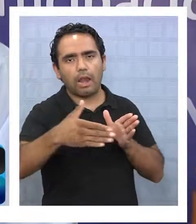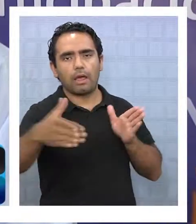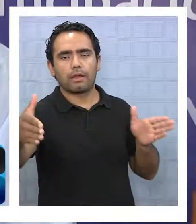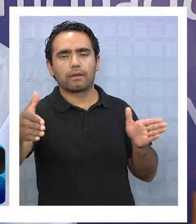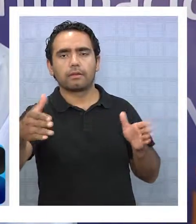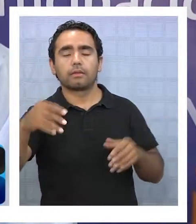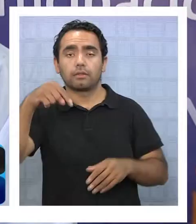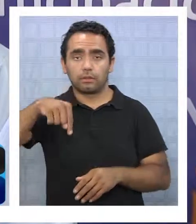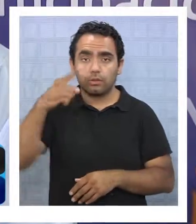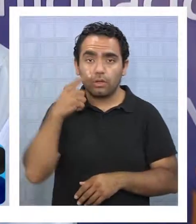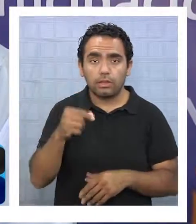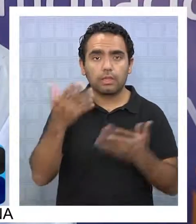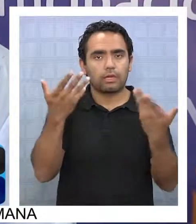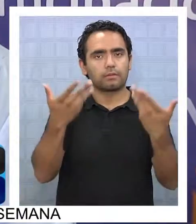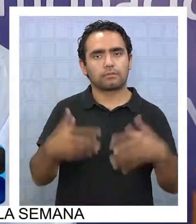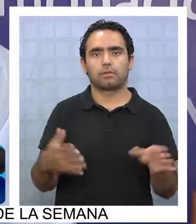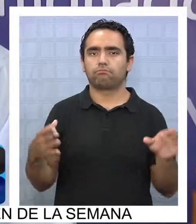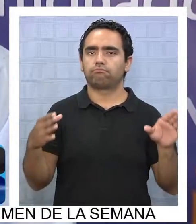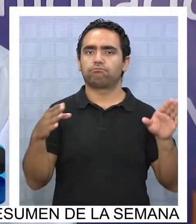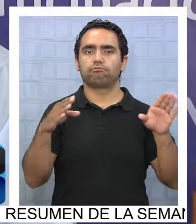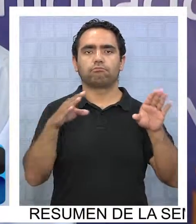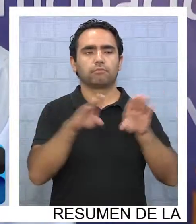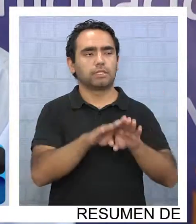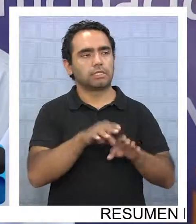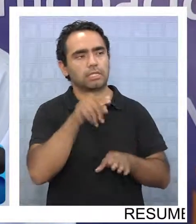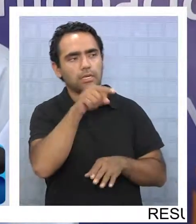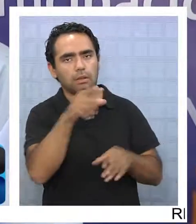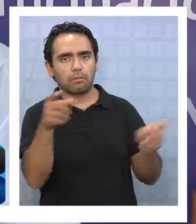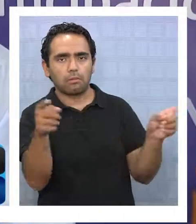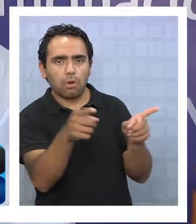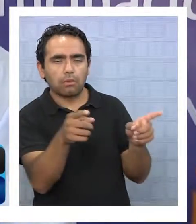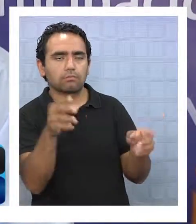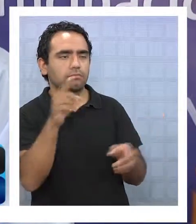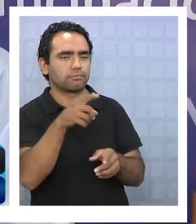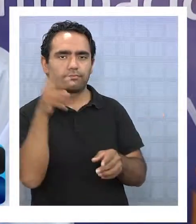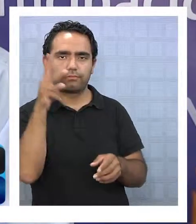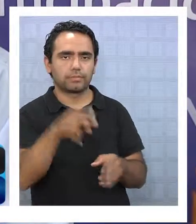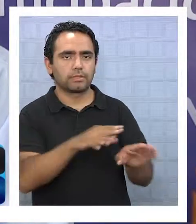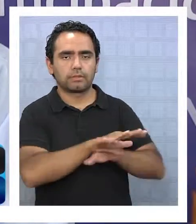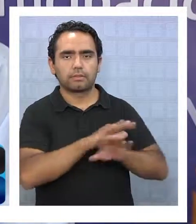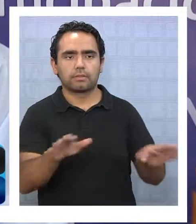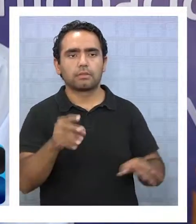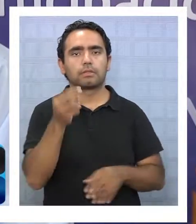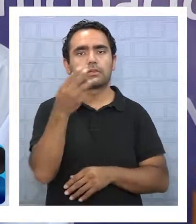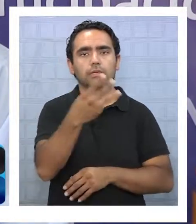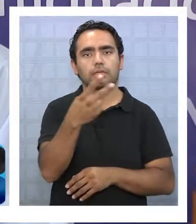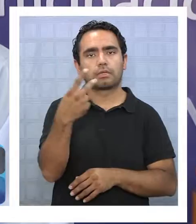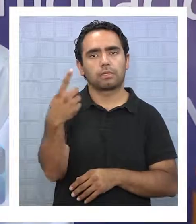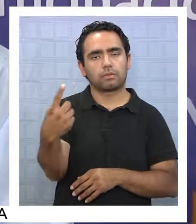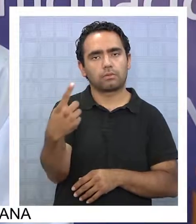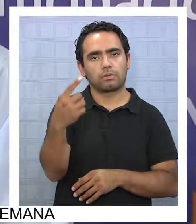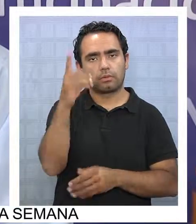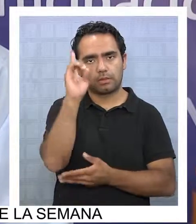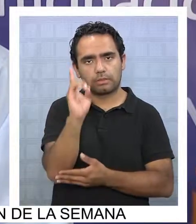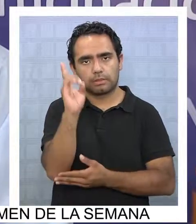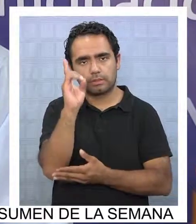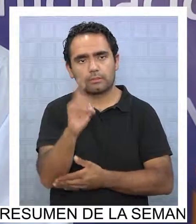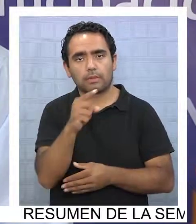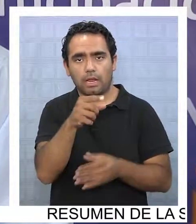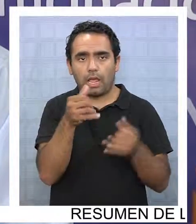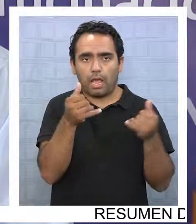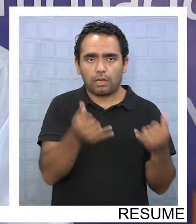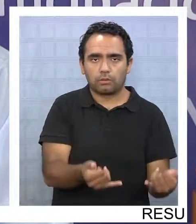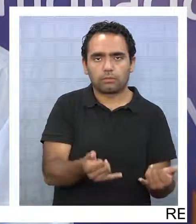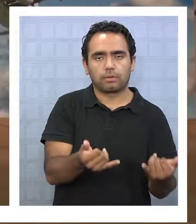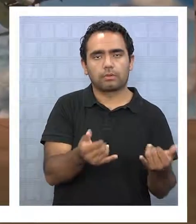y estamos hoy día cerrando la concesión corta, el 31 de diciembre se termina la concesión actual que tiene